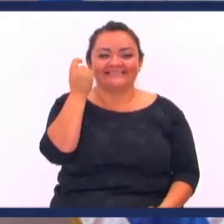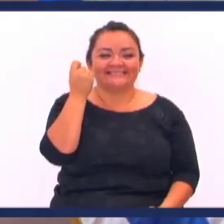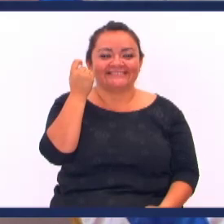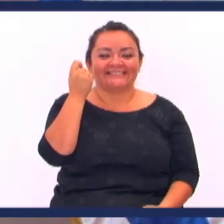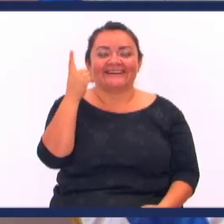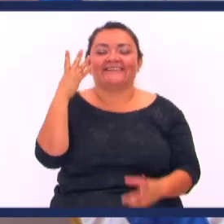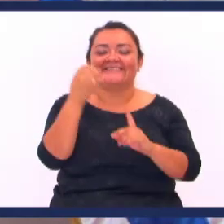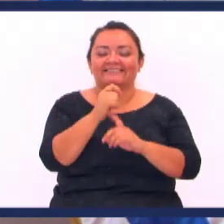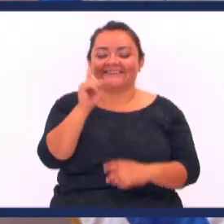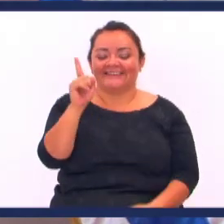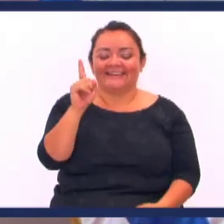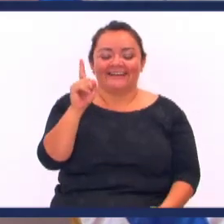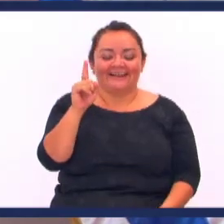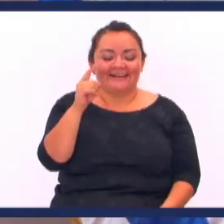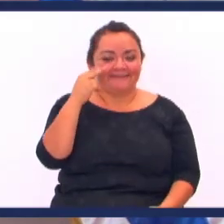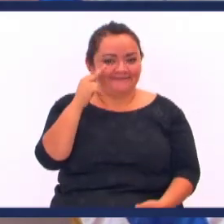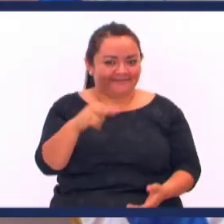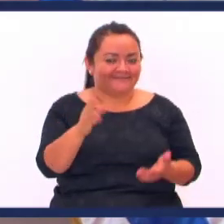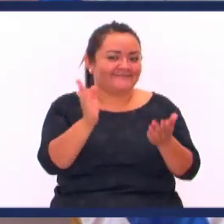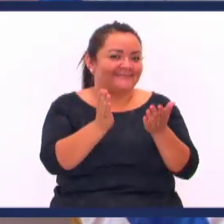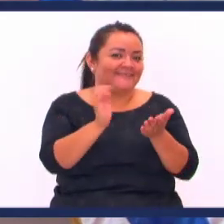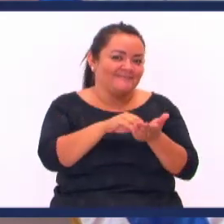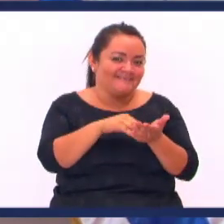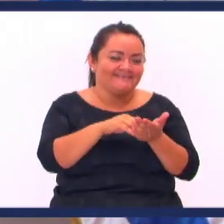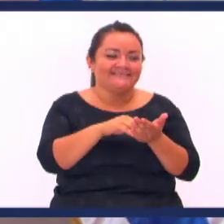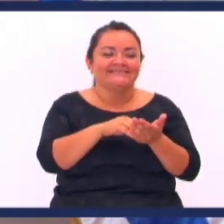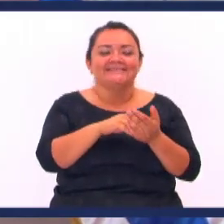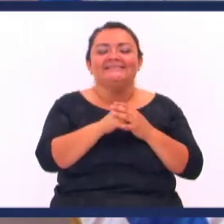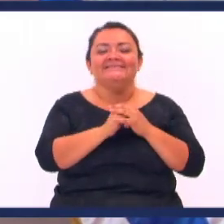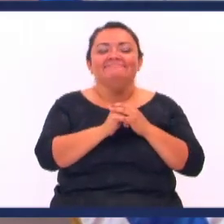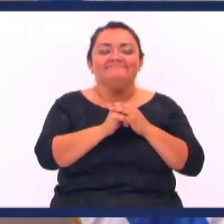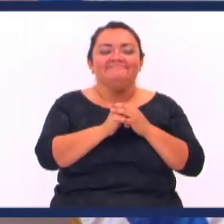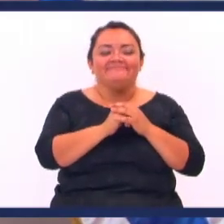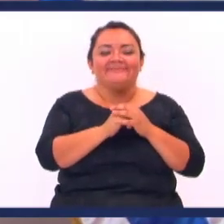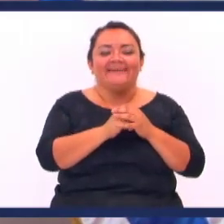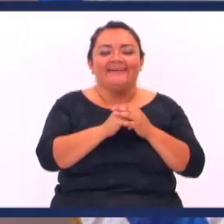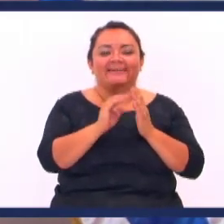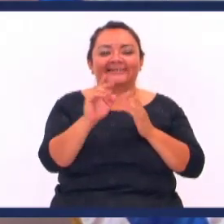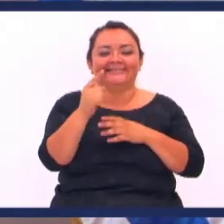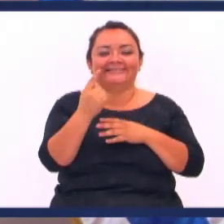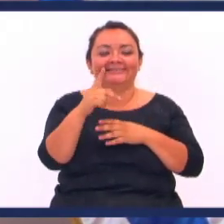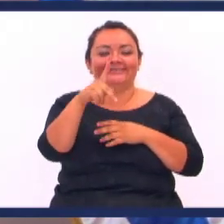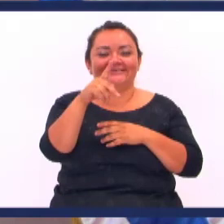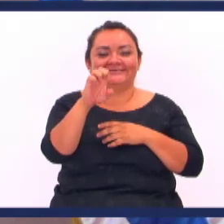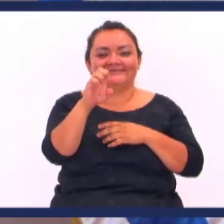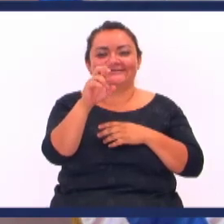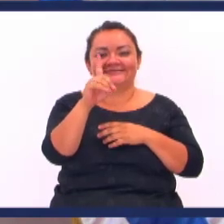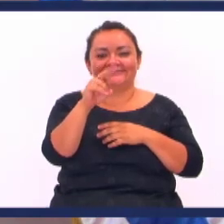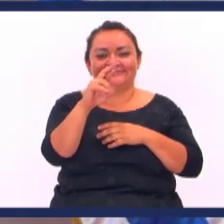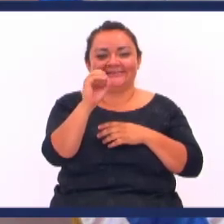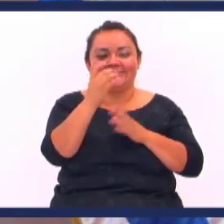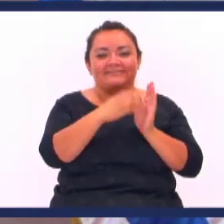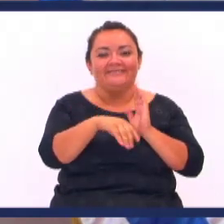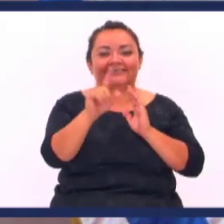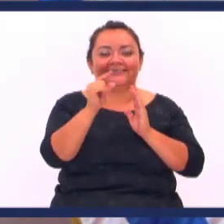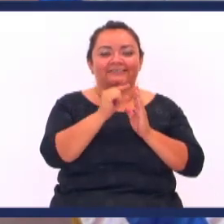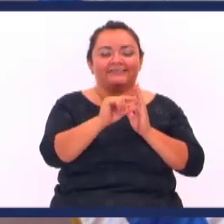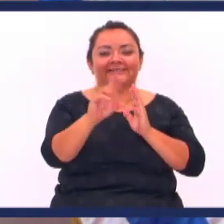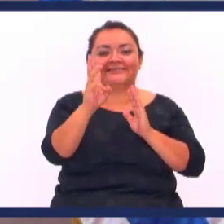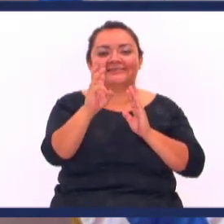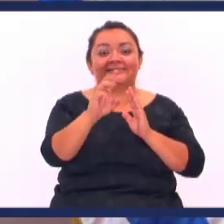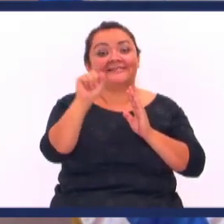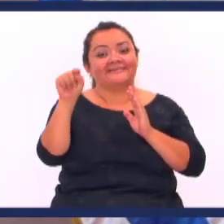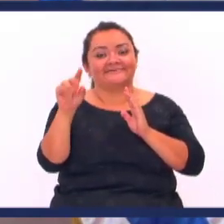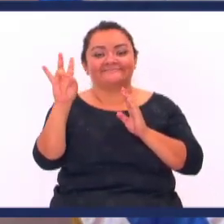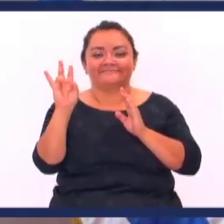propósitos Pero lea conmigo El texto Una vez más Estoy en primera de Pedro Uno Seis Y siete En lo cual a vosotros Os